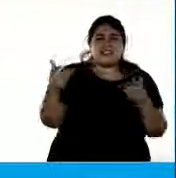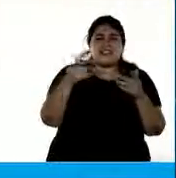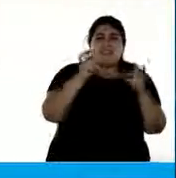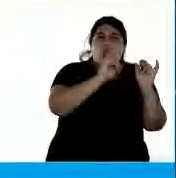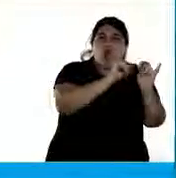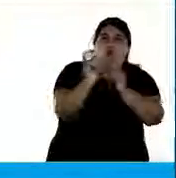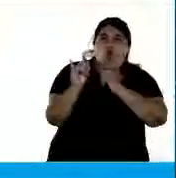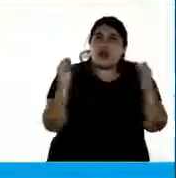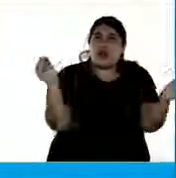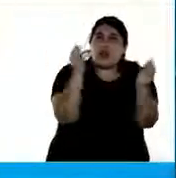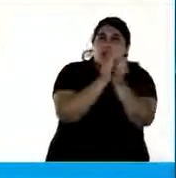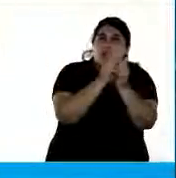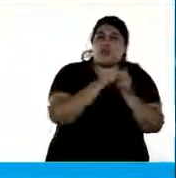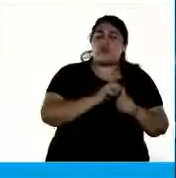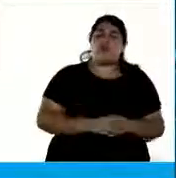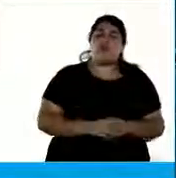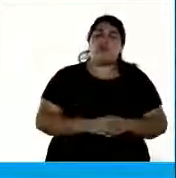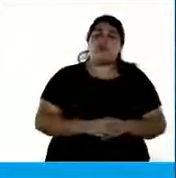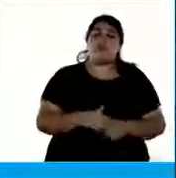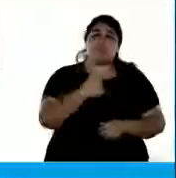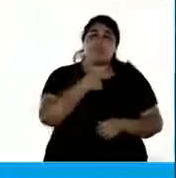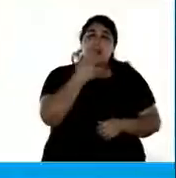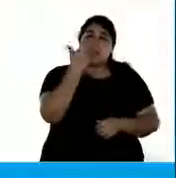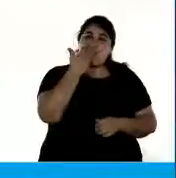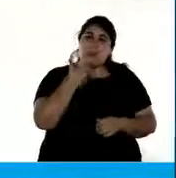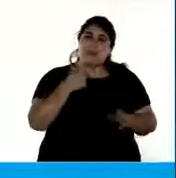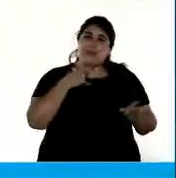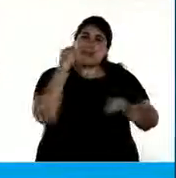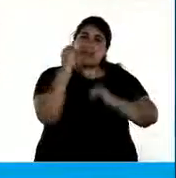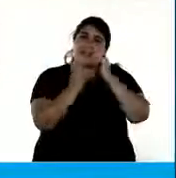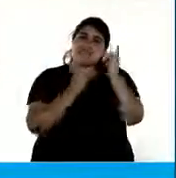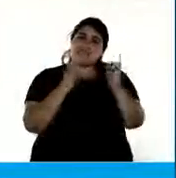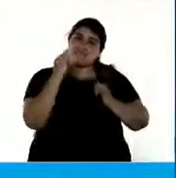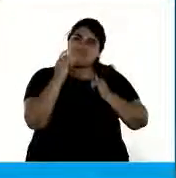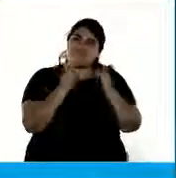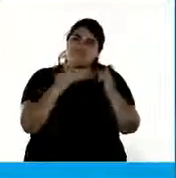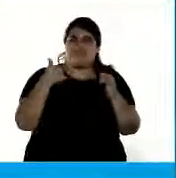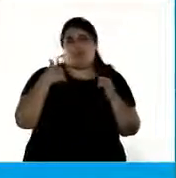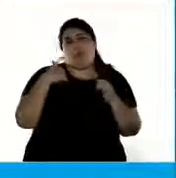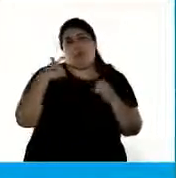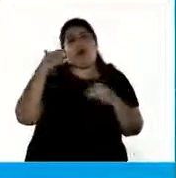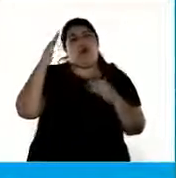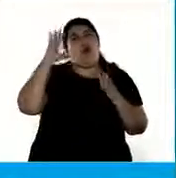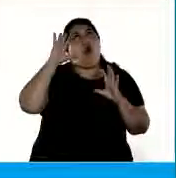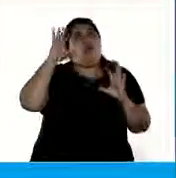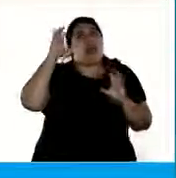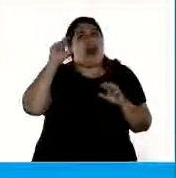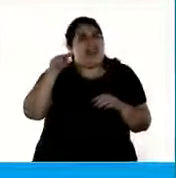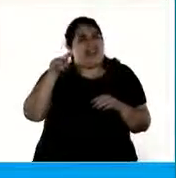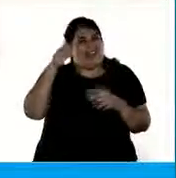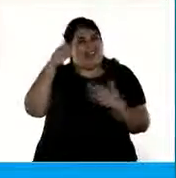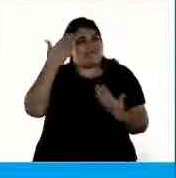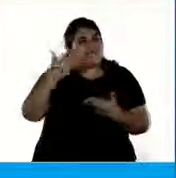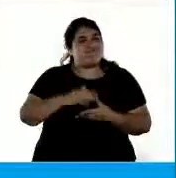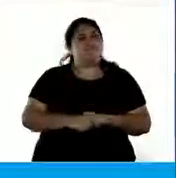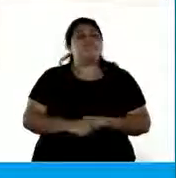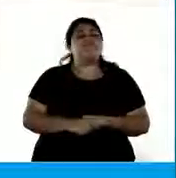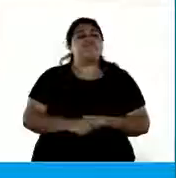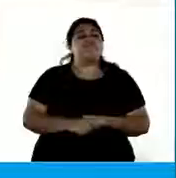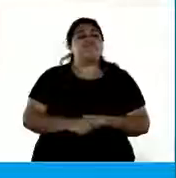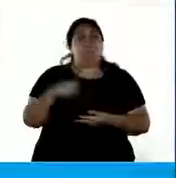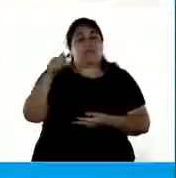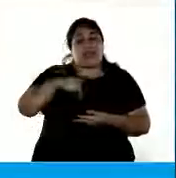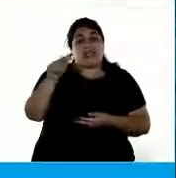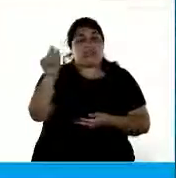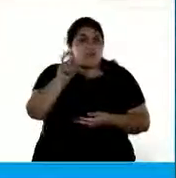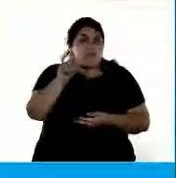y me gustaría terminar este humilde y pequeño homenaje, y si me lo permiten en este mes tan